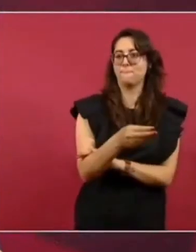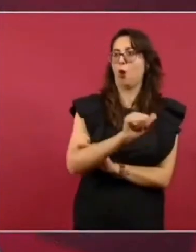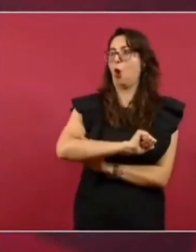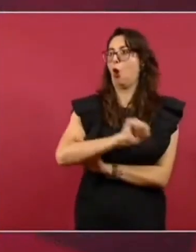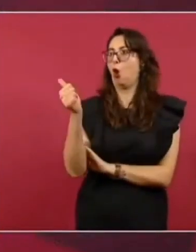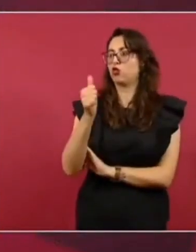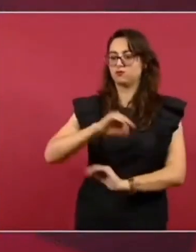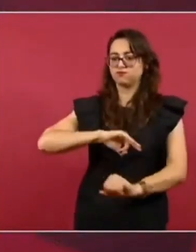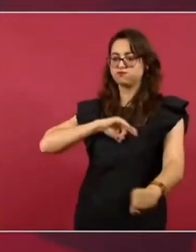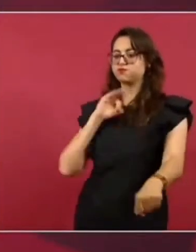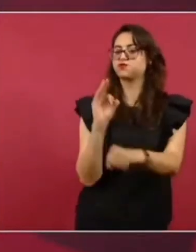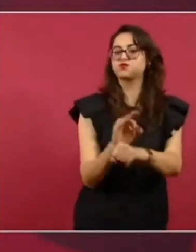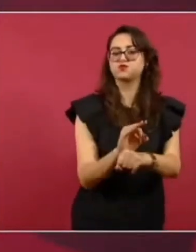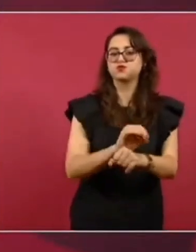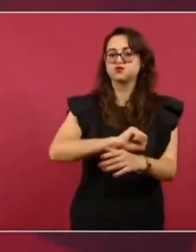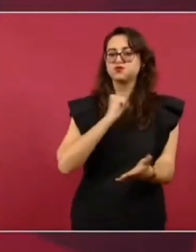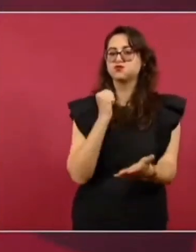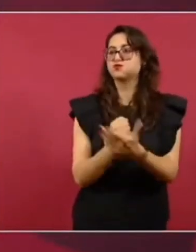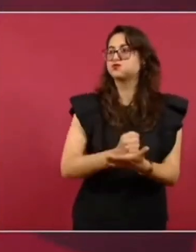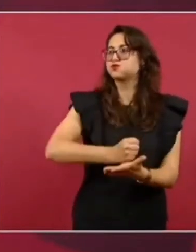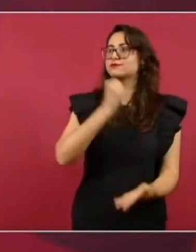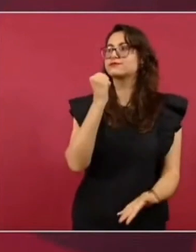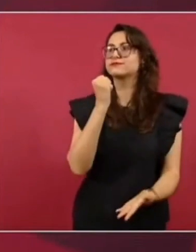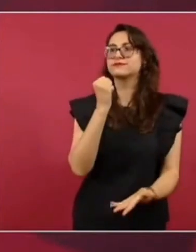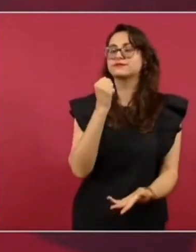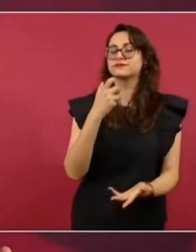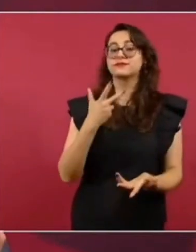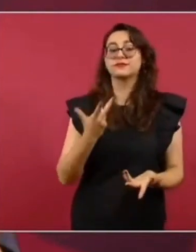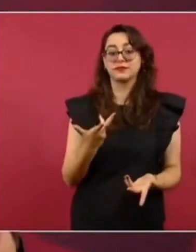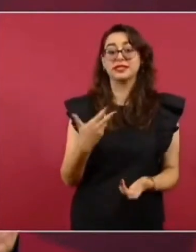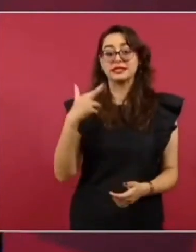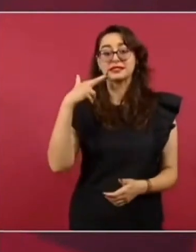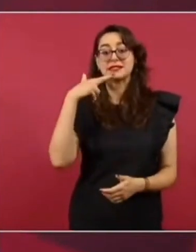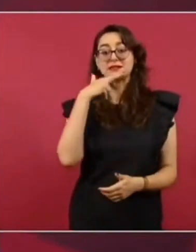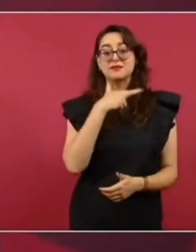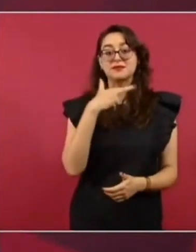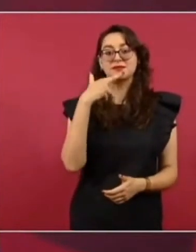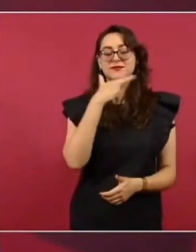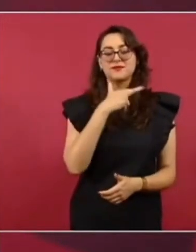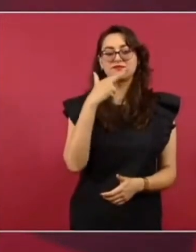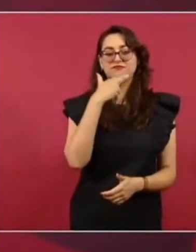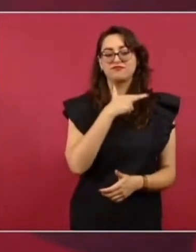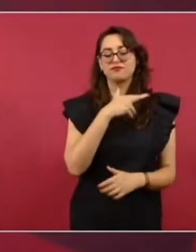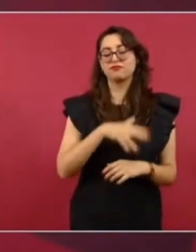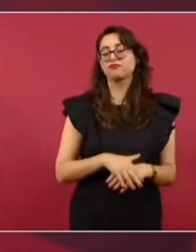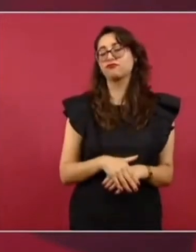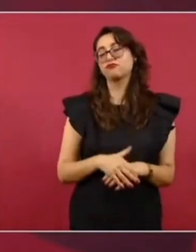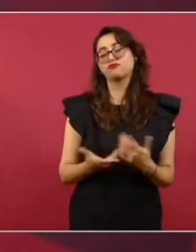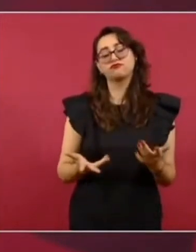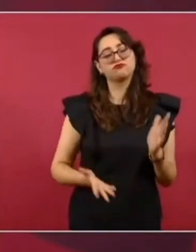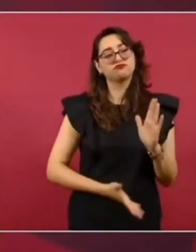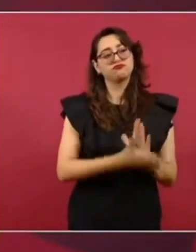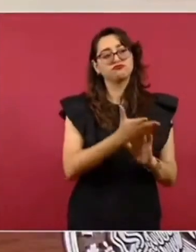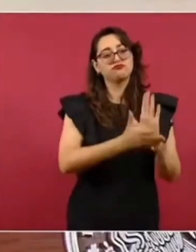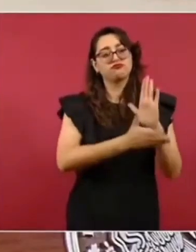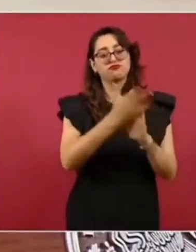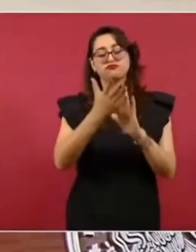y se declaró que son de seguridad nacional